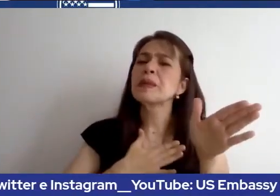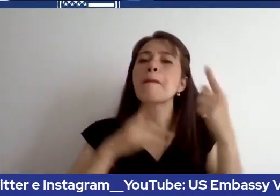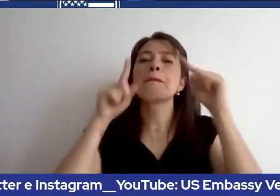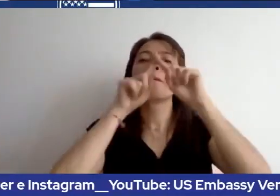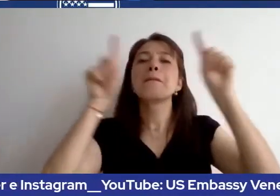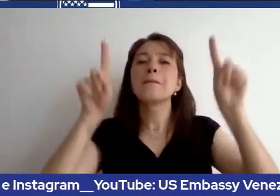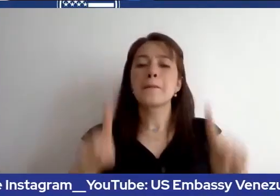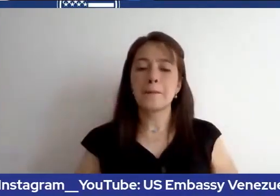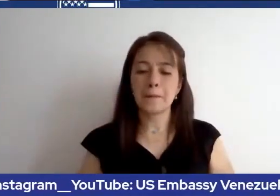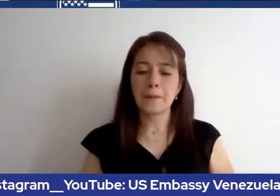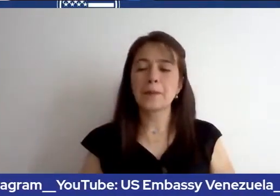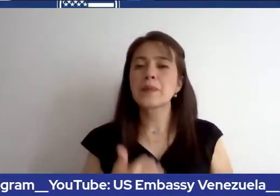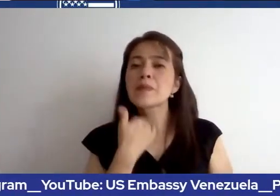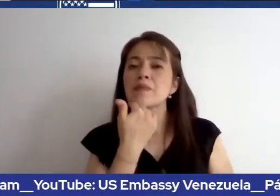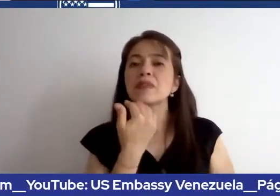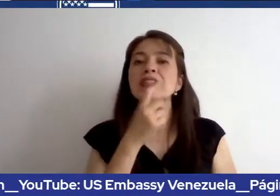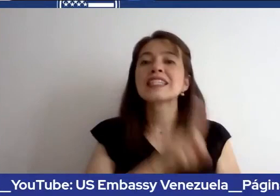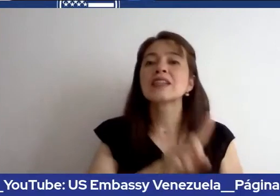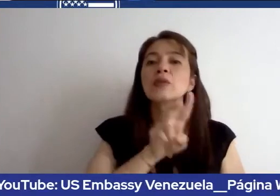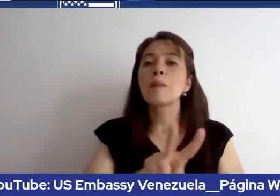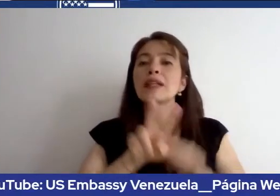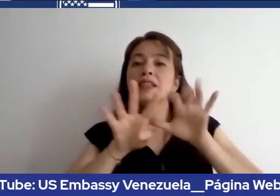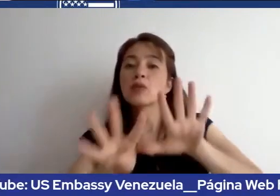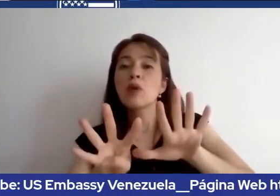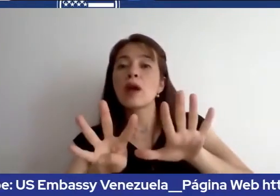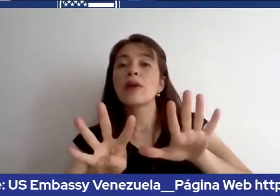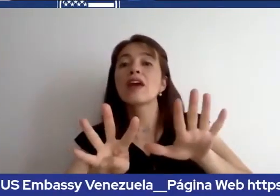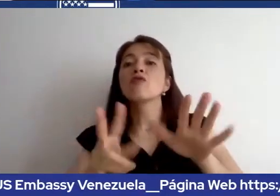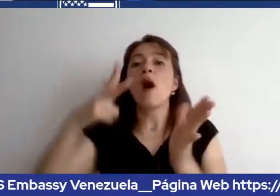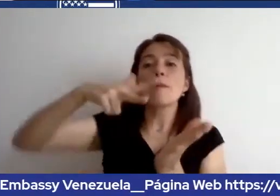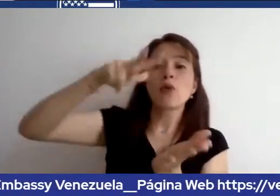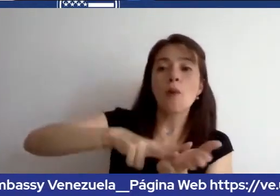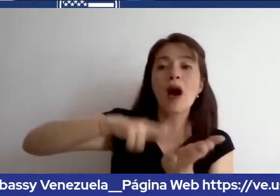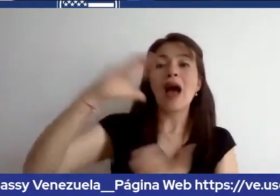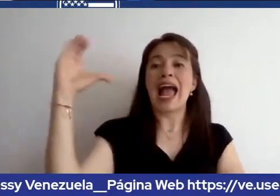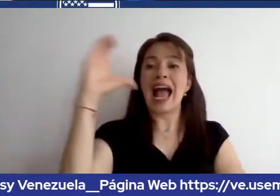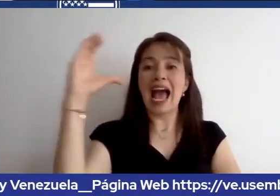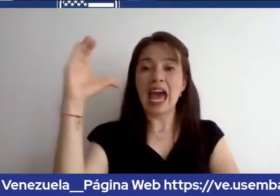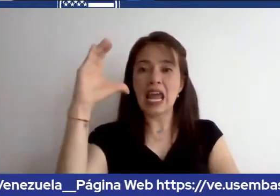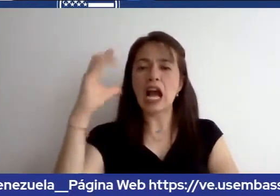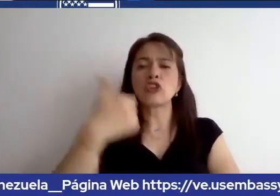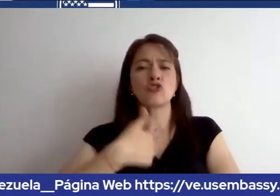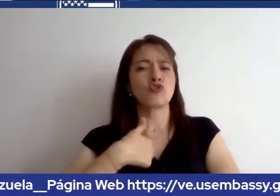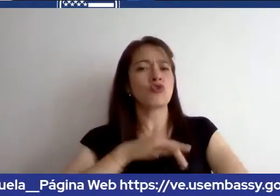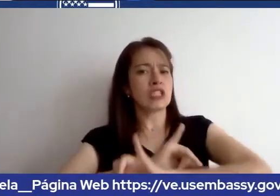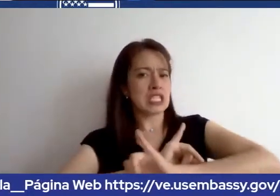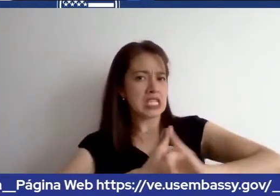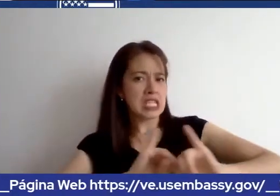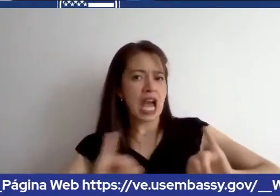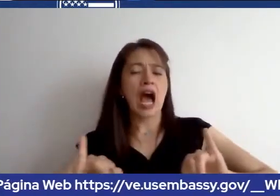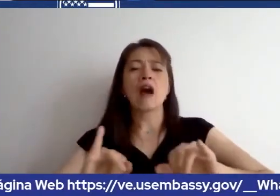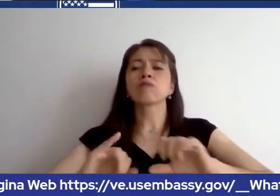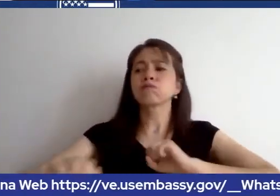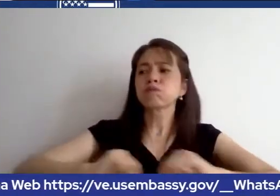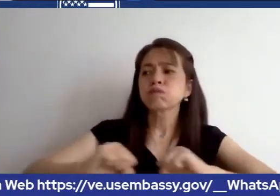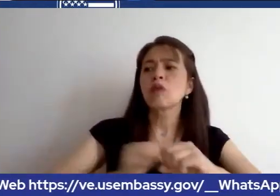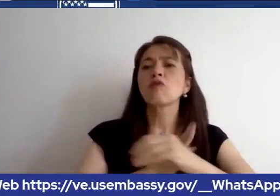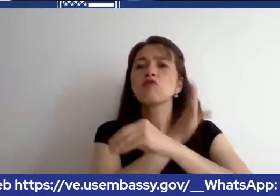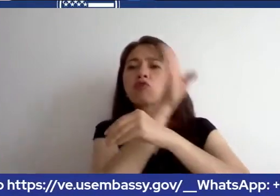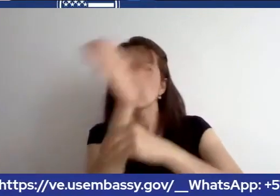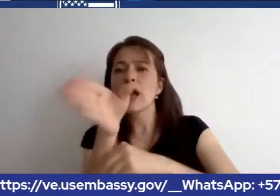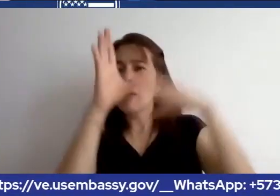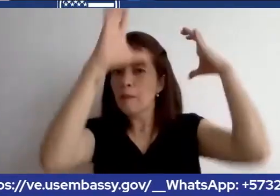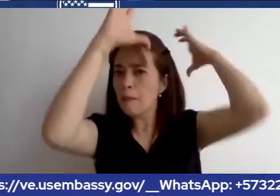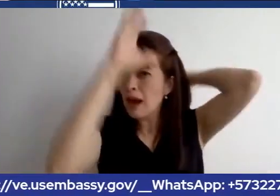129 fue aprobado para caracas hice trámites para la embajada en bogotá puedo pedir